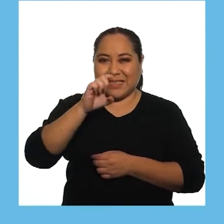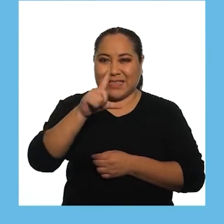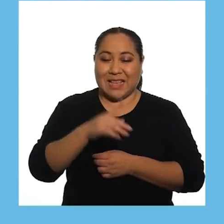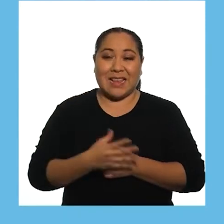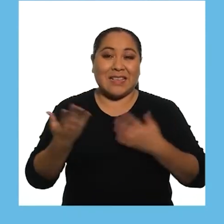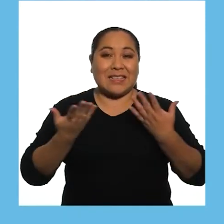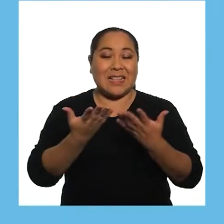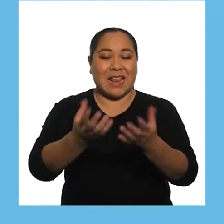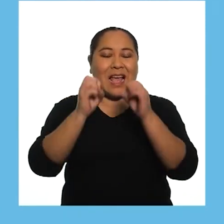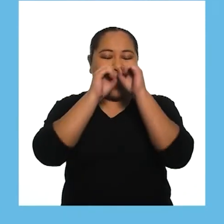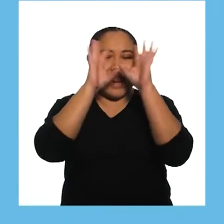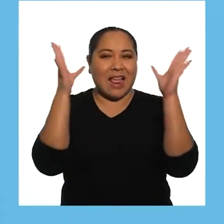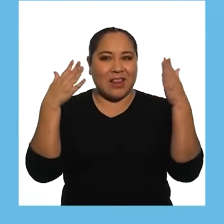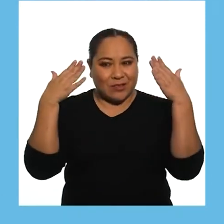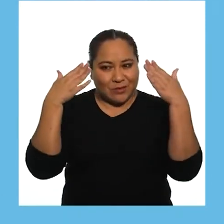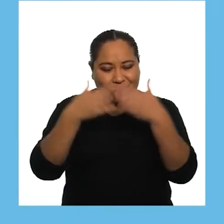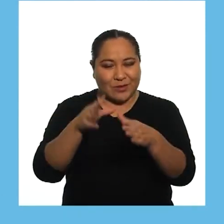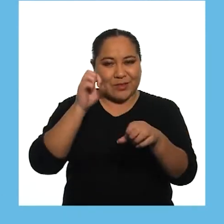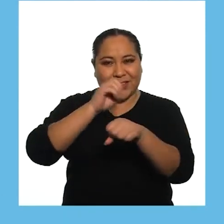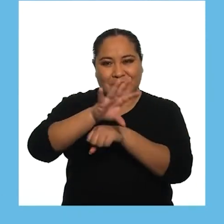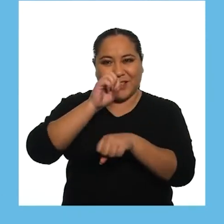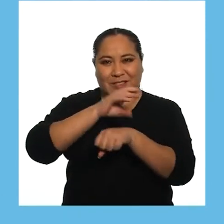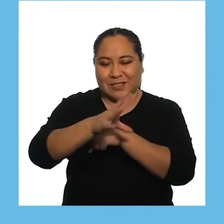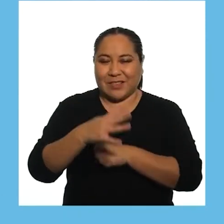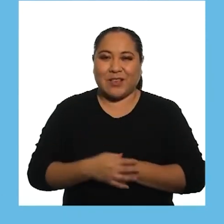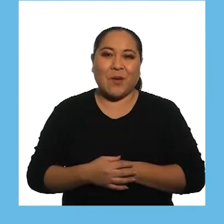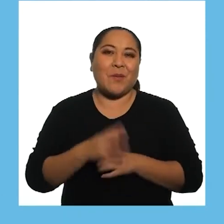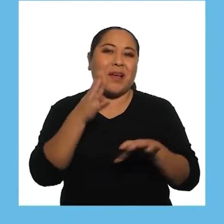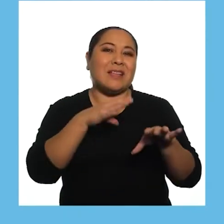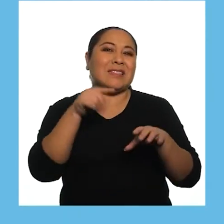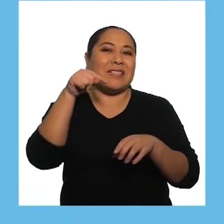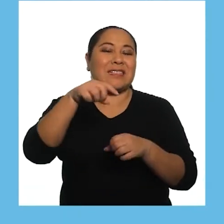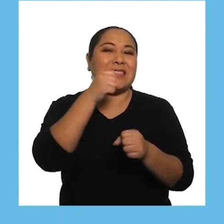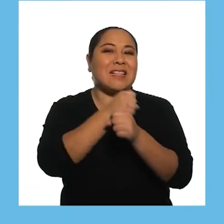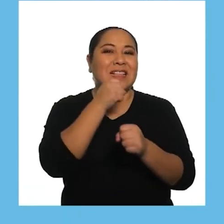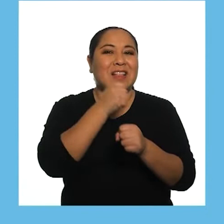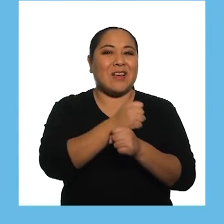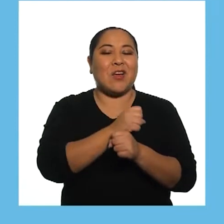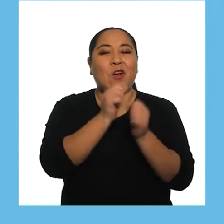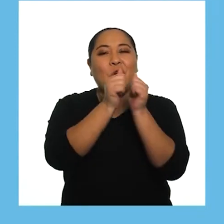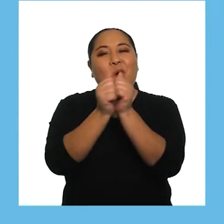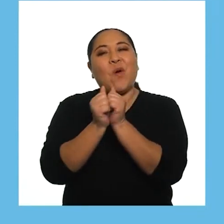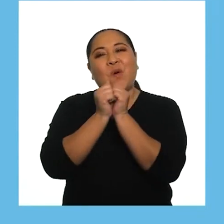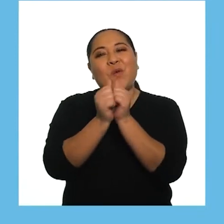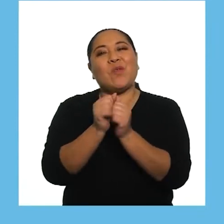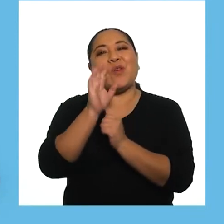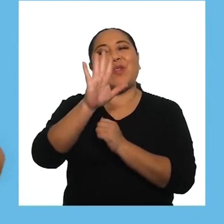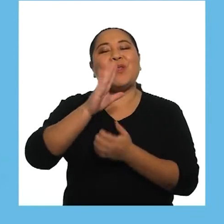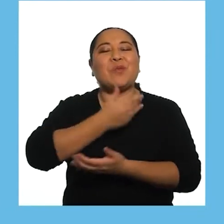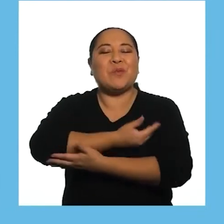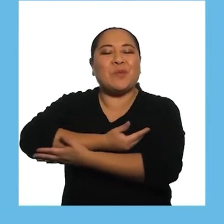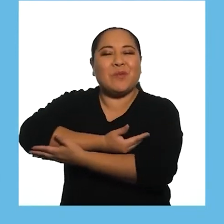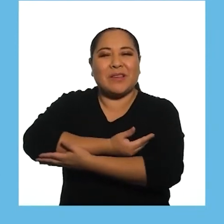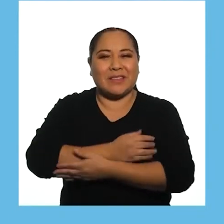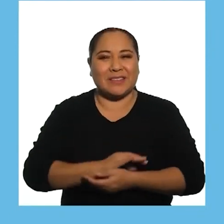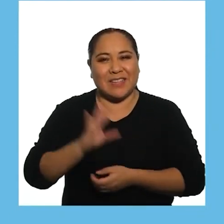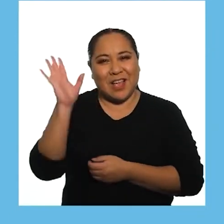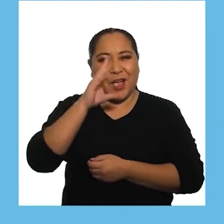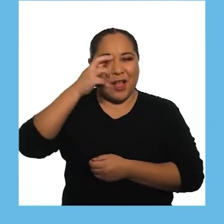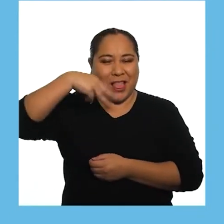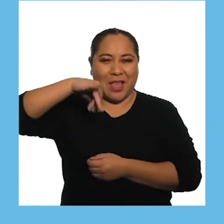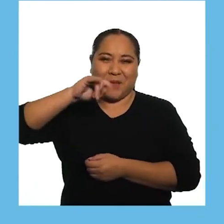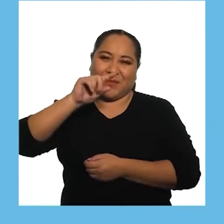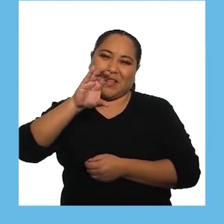les brindará claros y precisos consejos para realizar la actividad junto a tu bebé